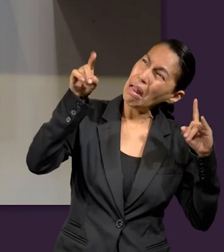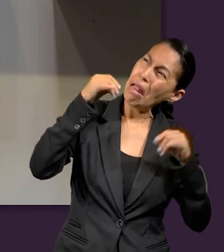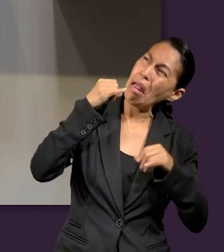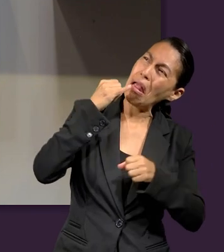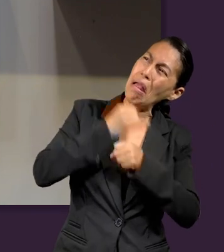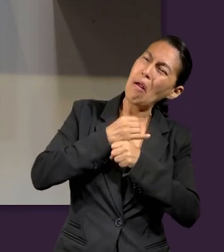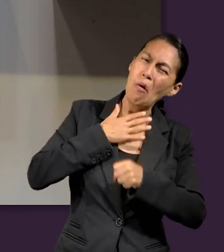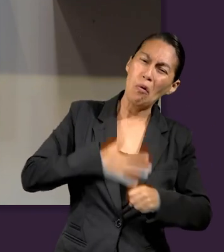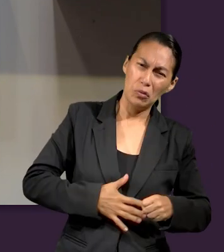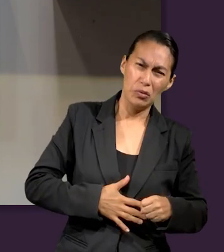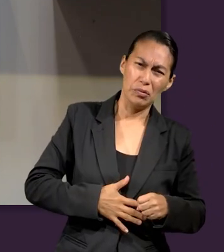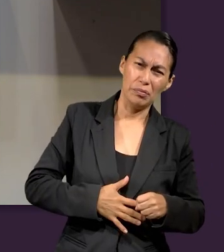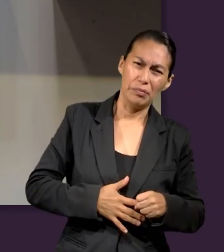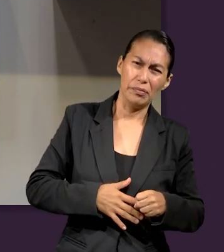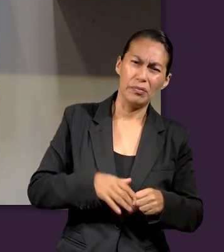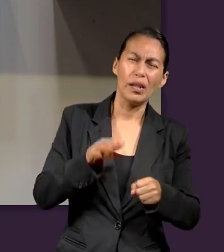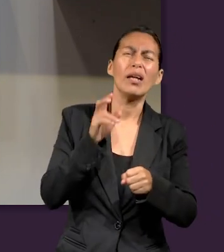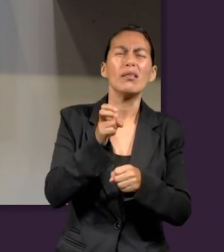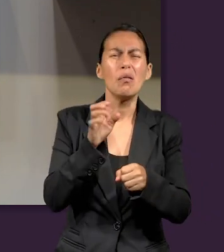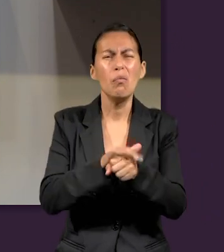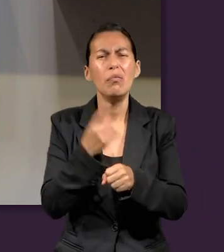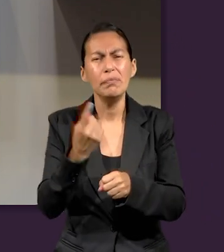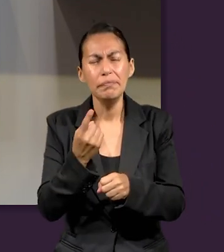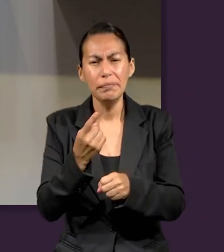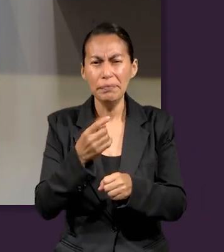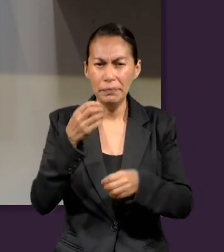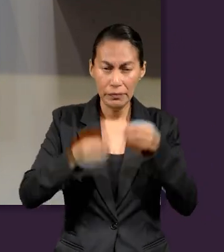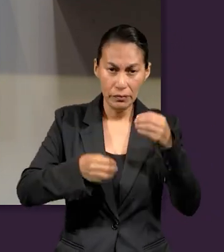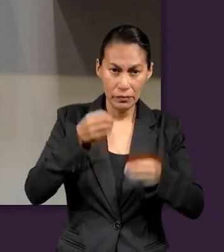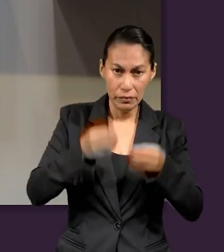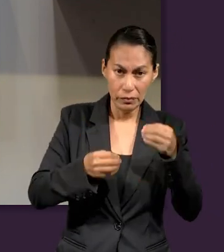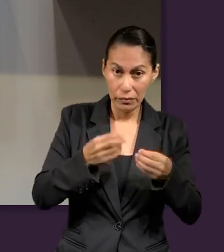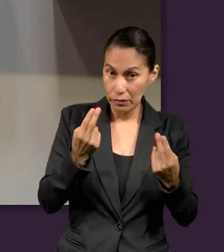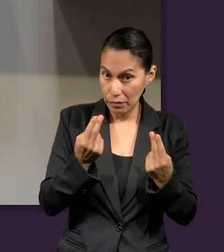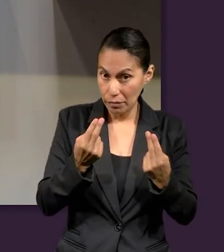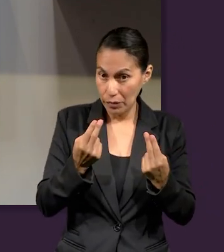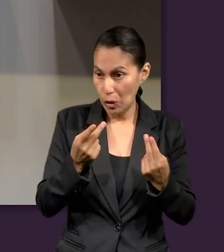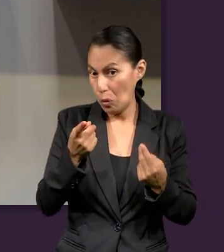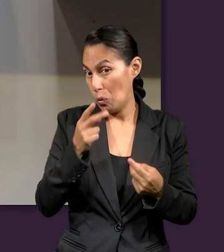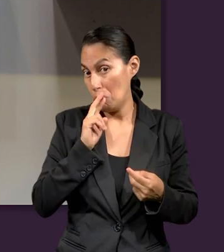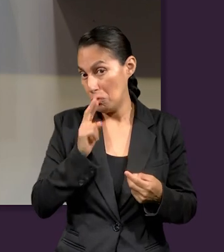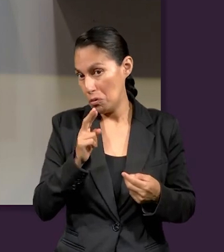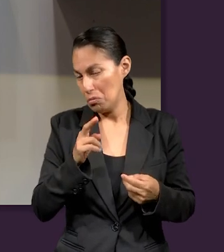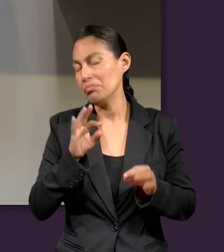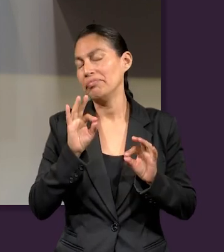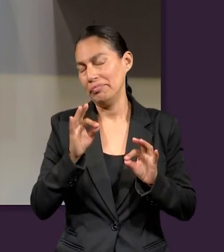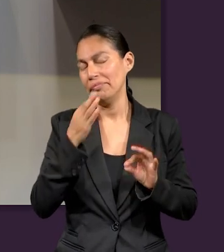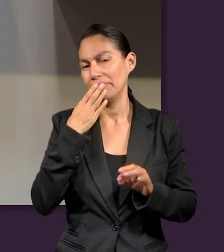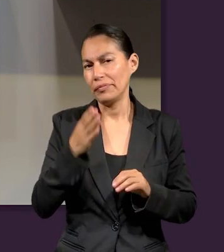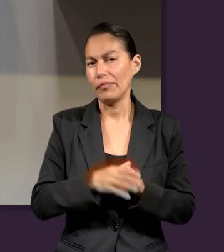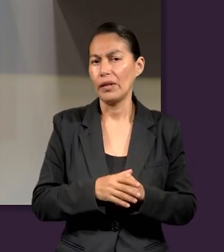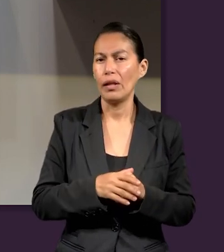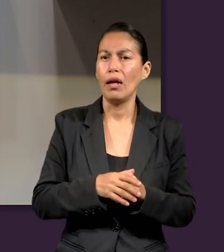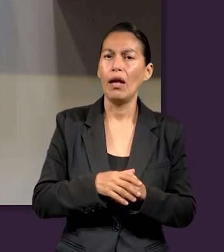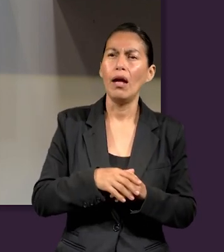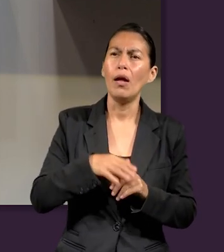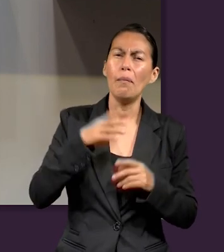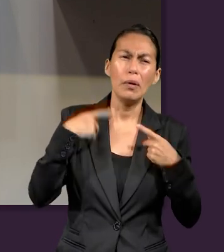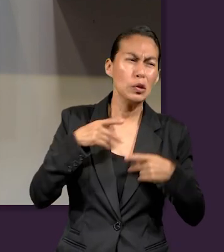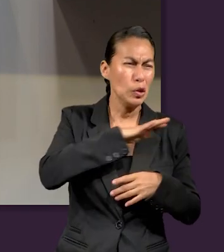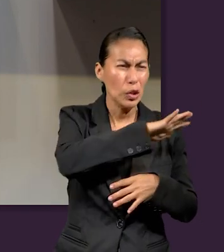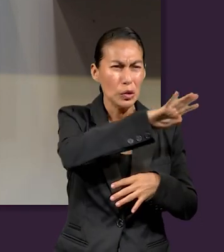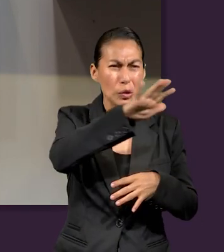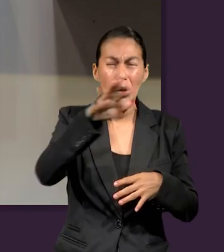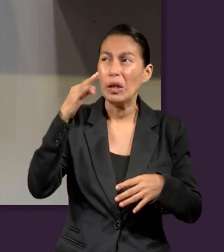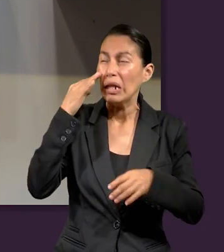Entonces, ¿por qué es necesario un juicio? Fue una buena respuesta porque se tiene que demostrar ante el universo que